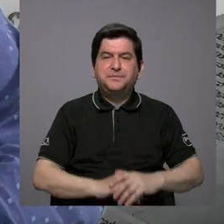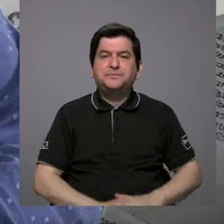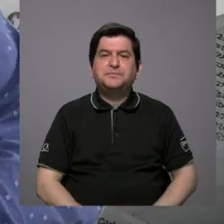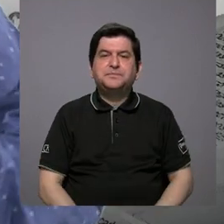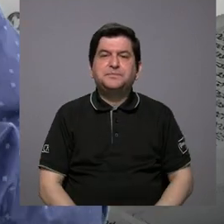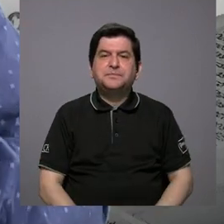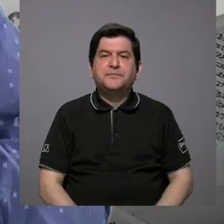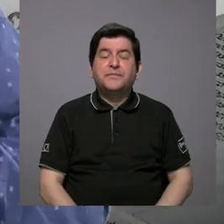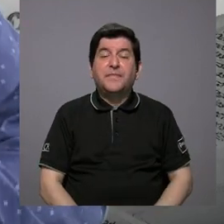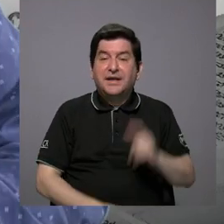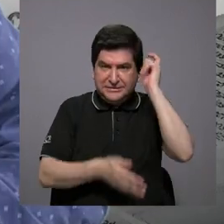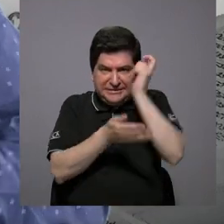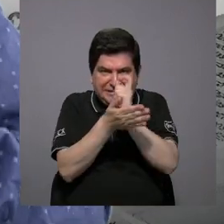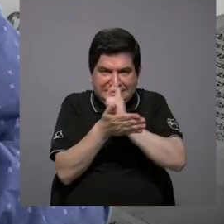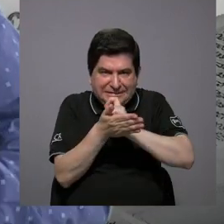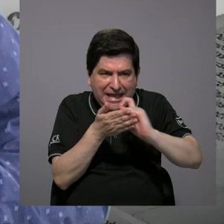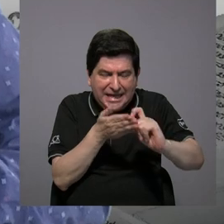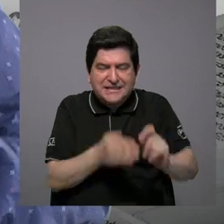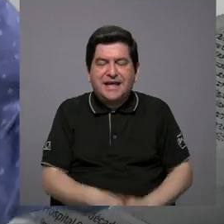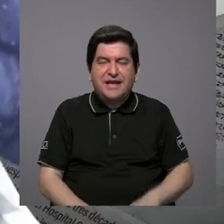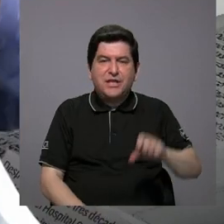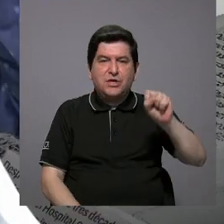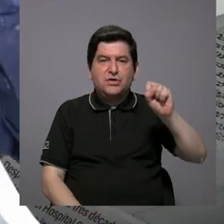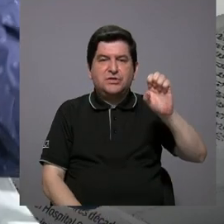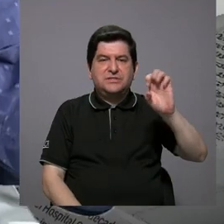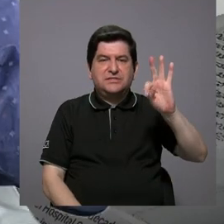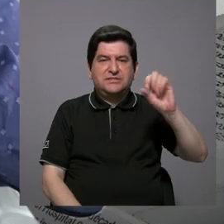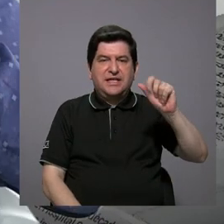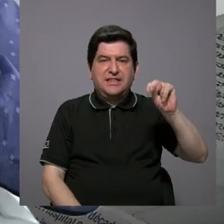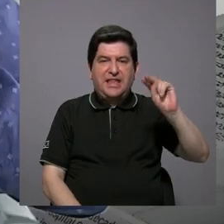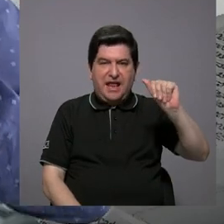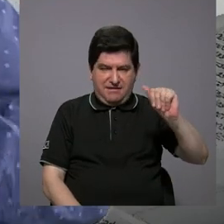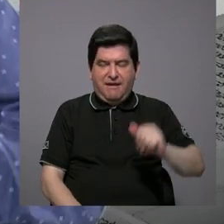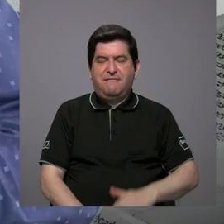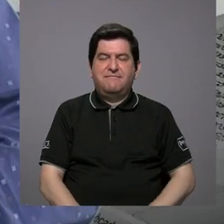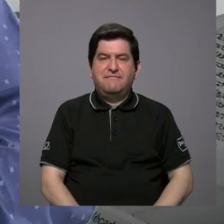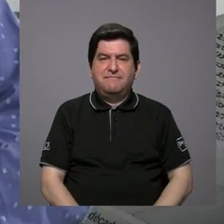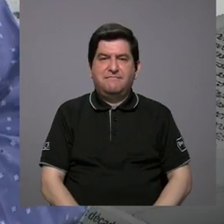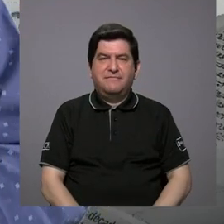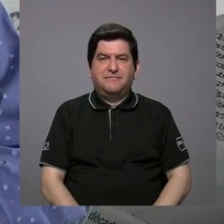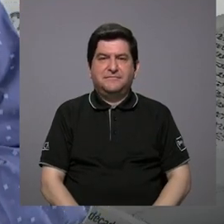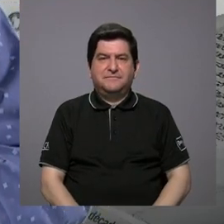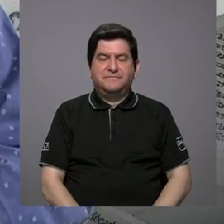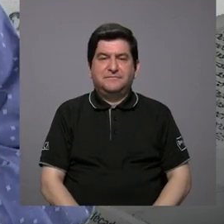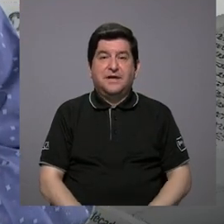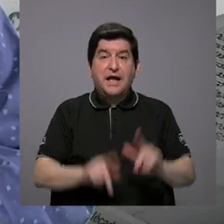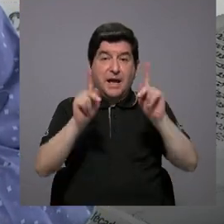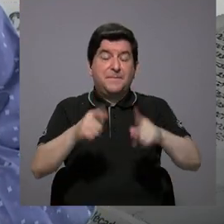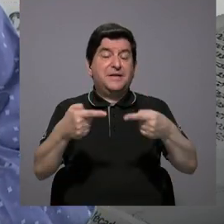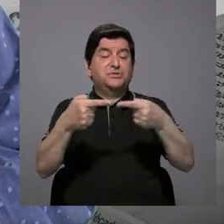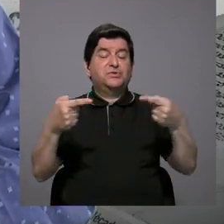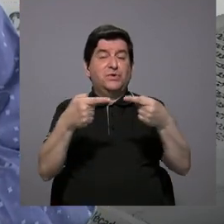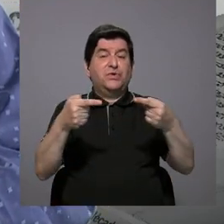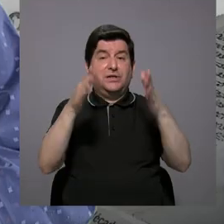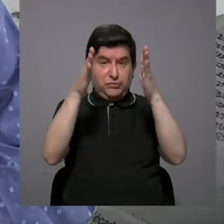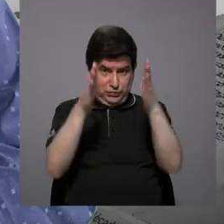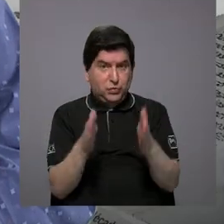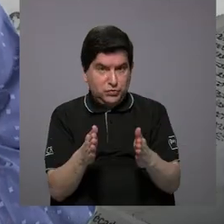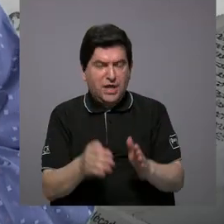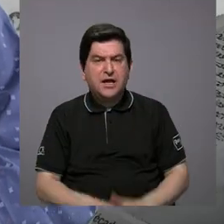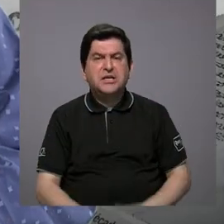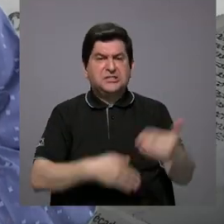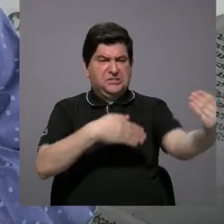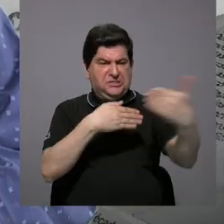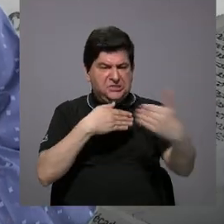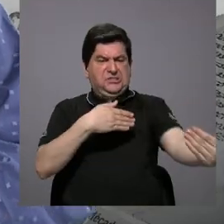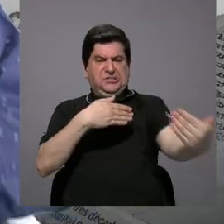el secretario de la CETENA, a los que nos oponemos, nos